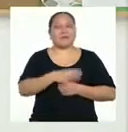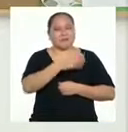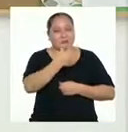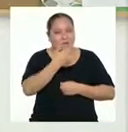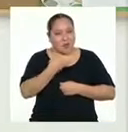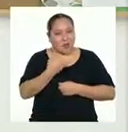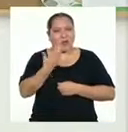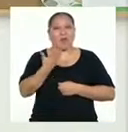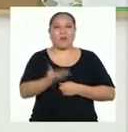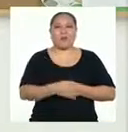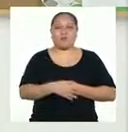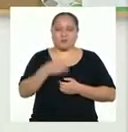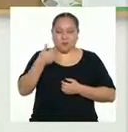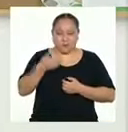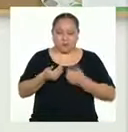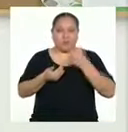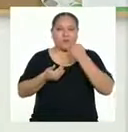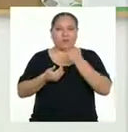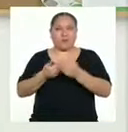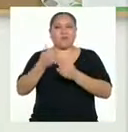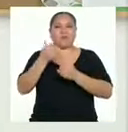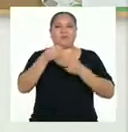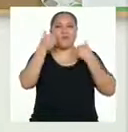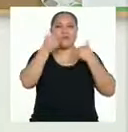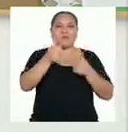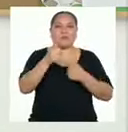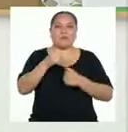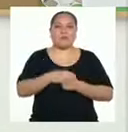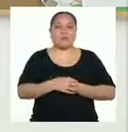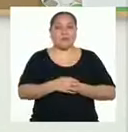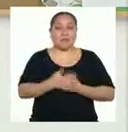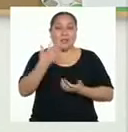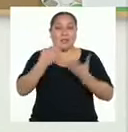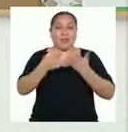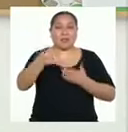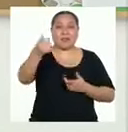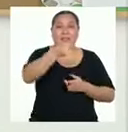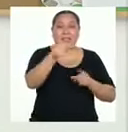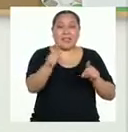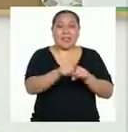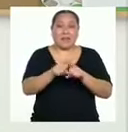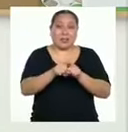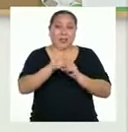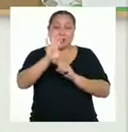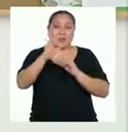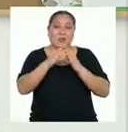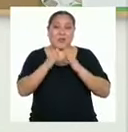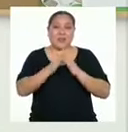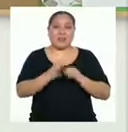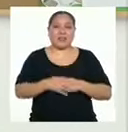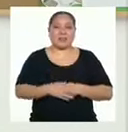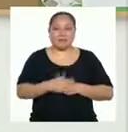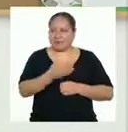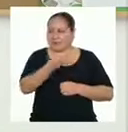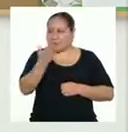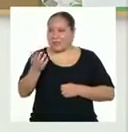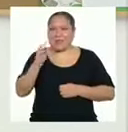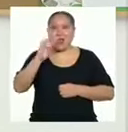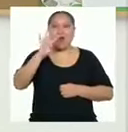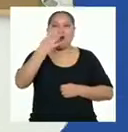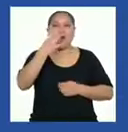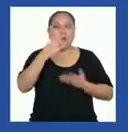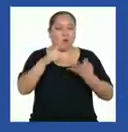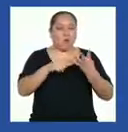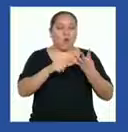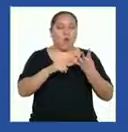Vamos avanzando muy bien, Yanira. Seguro que todos ustedes también están así en casa. Vayamos ahora a la cuarta